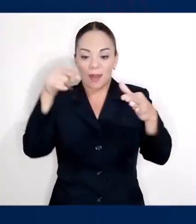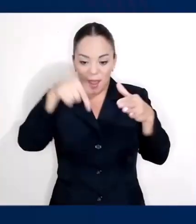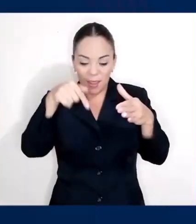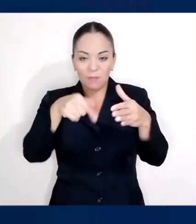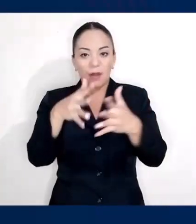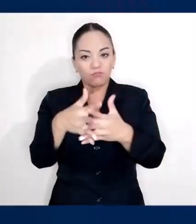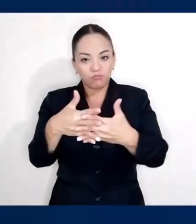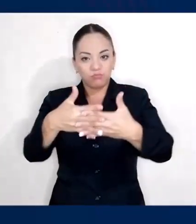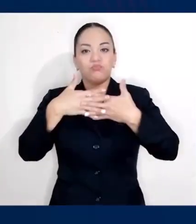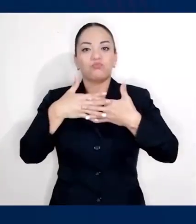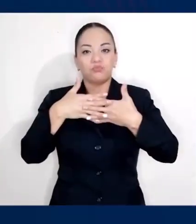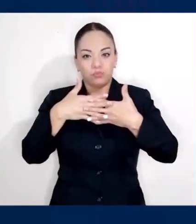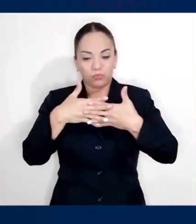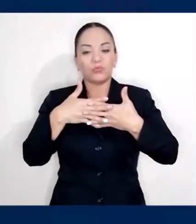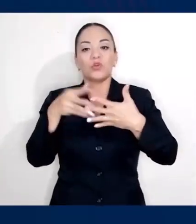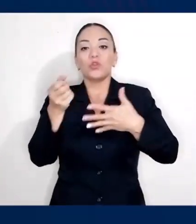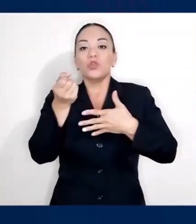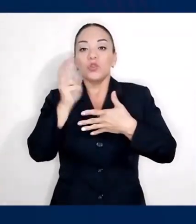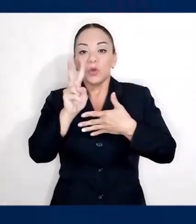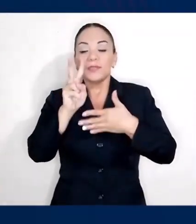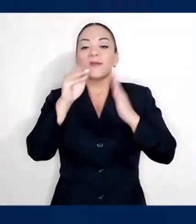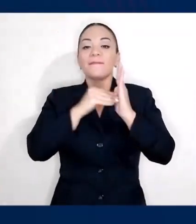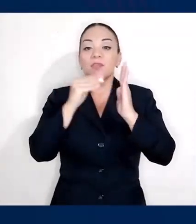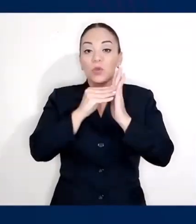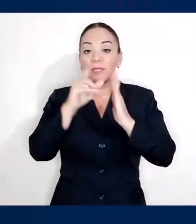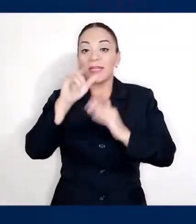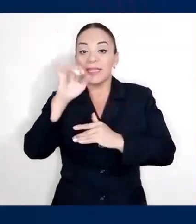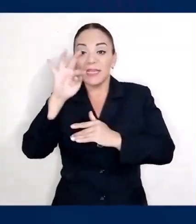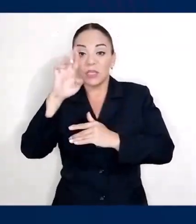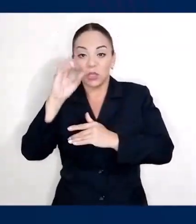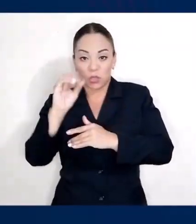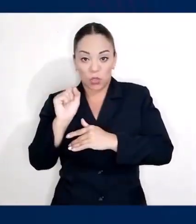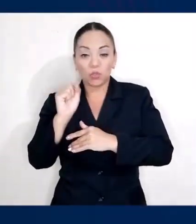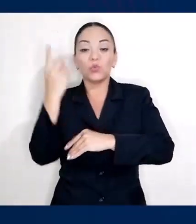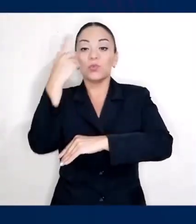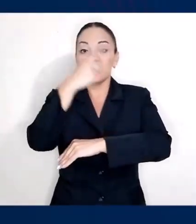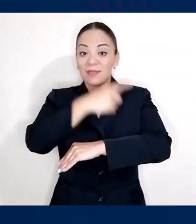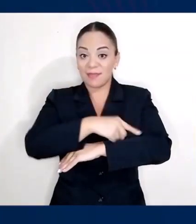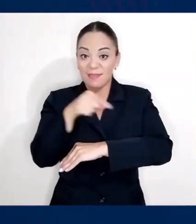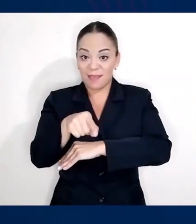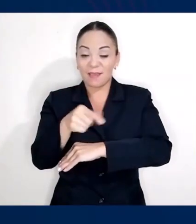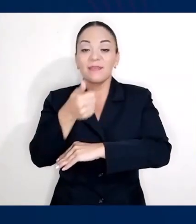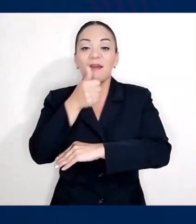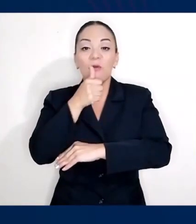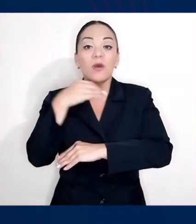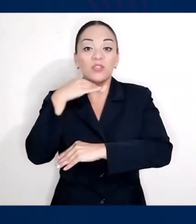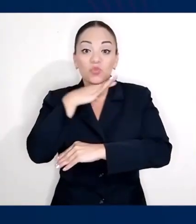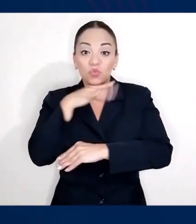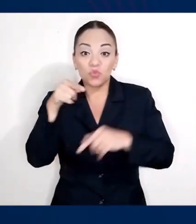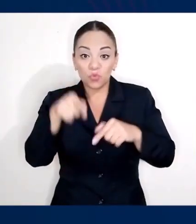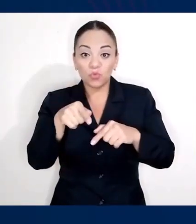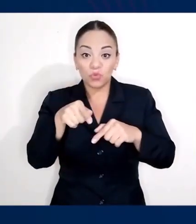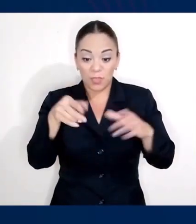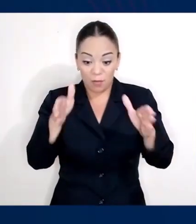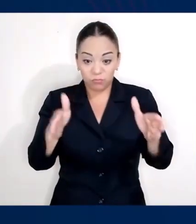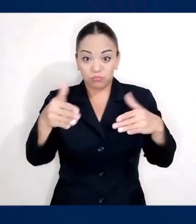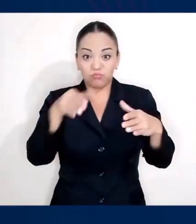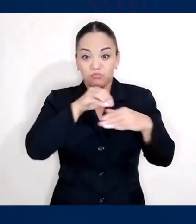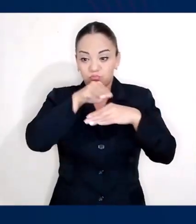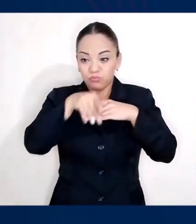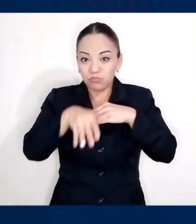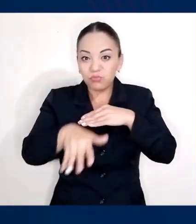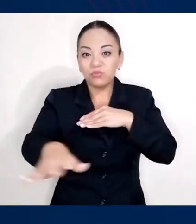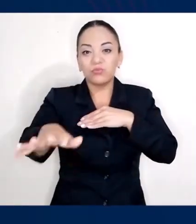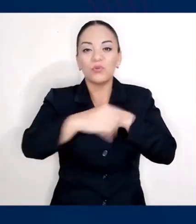evitamos que 12 millones de litros por día de aguas residuales